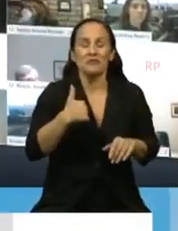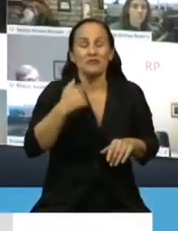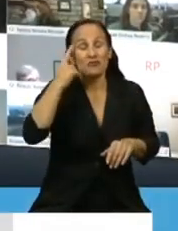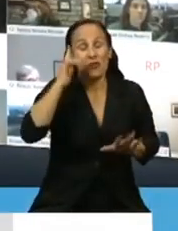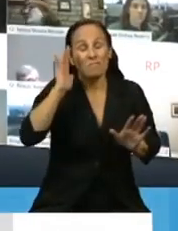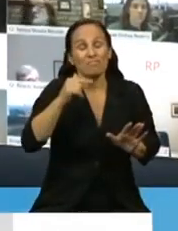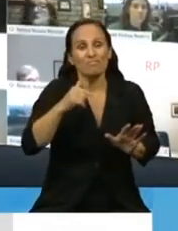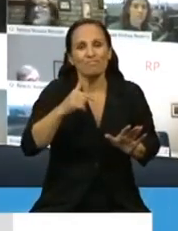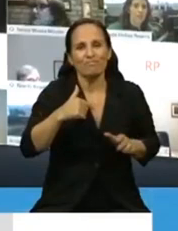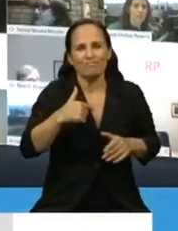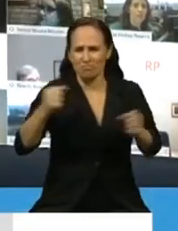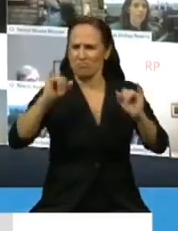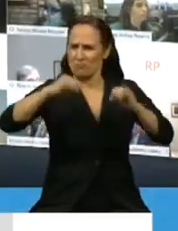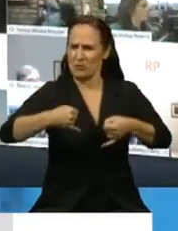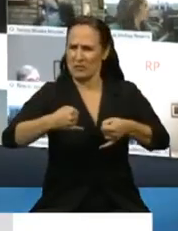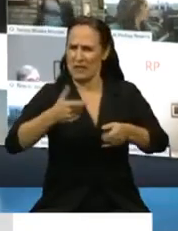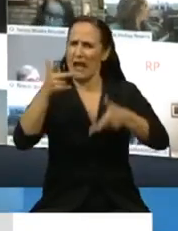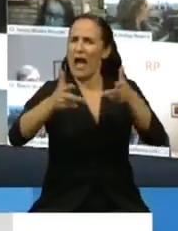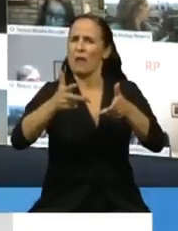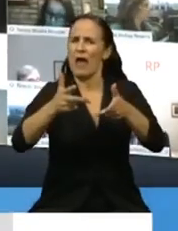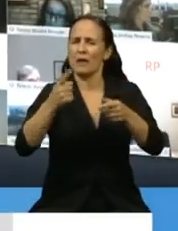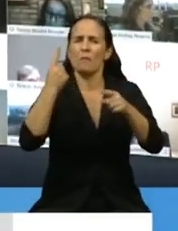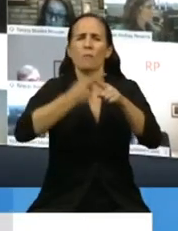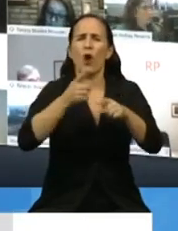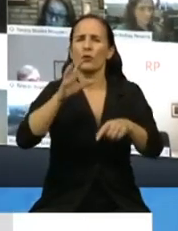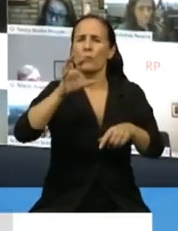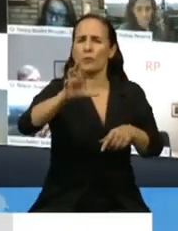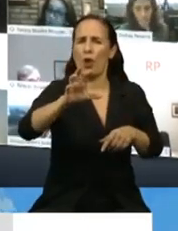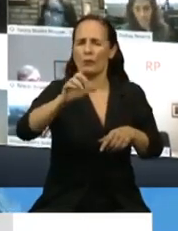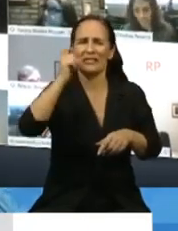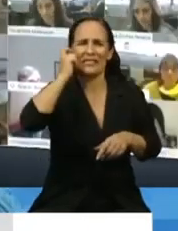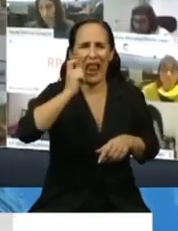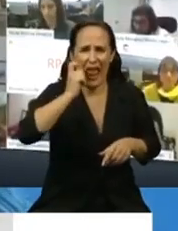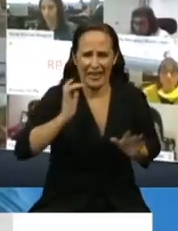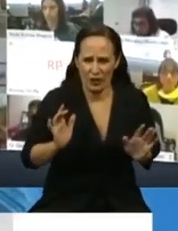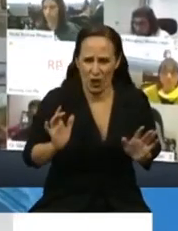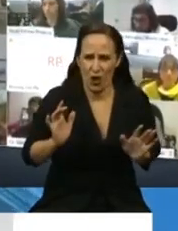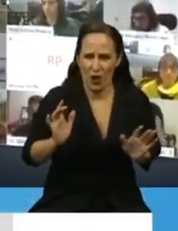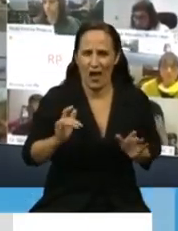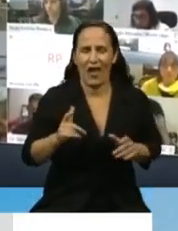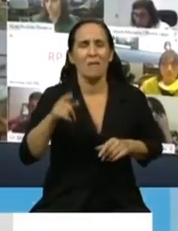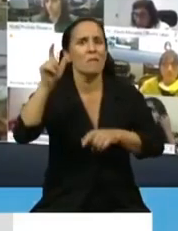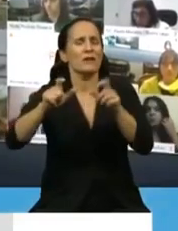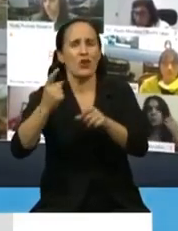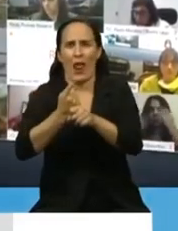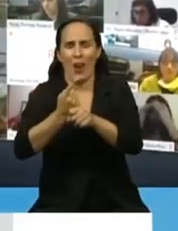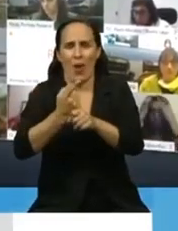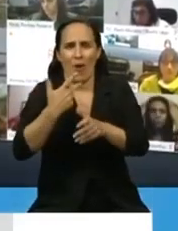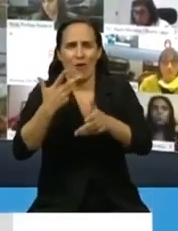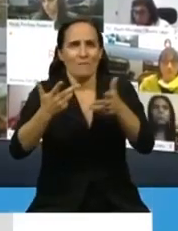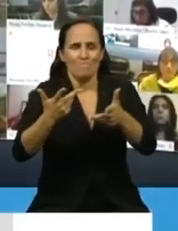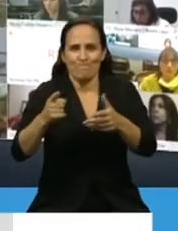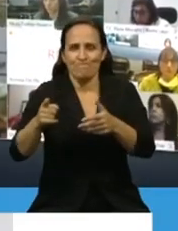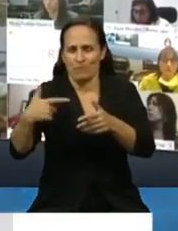levantar la voz, sobre todo por las riojas, por aquellos que no pueden hacerlo. Hace un par de meses expresé acá en este